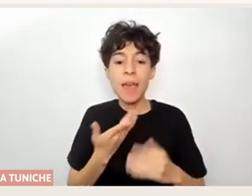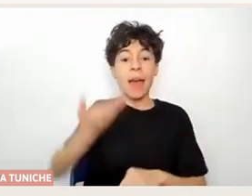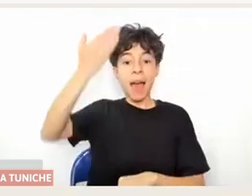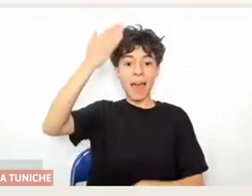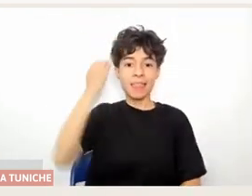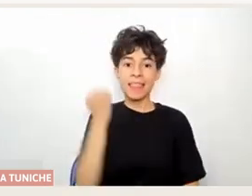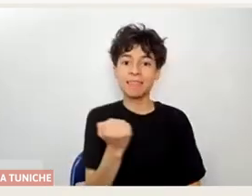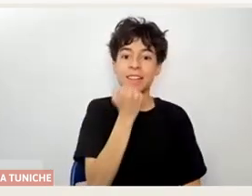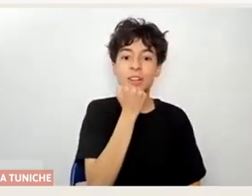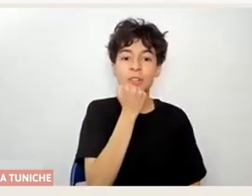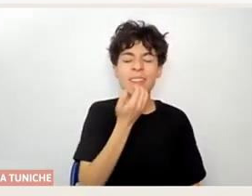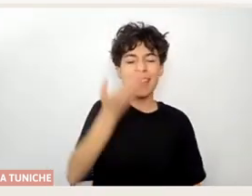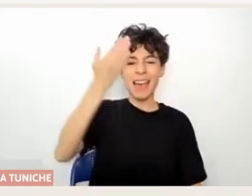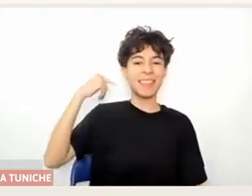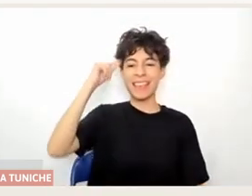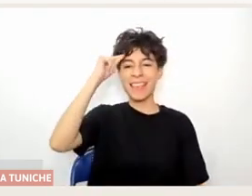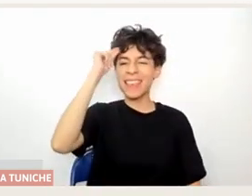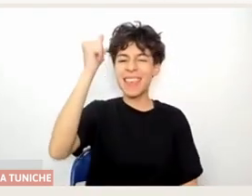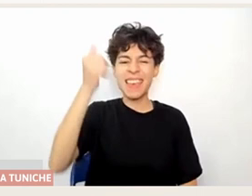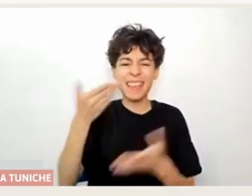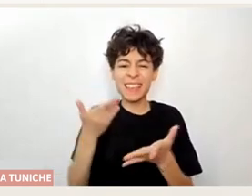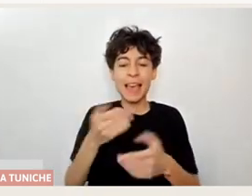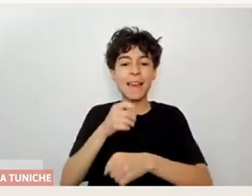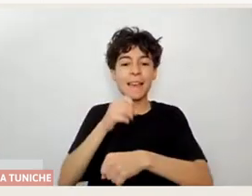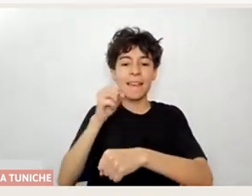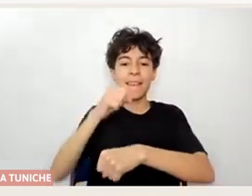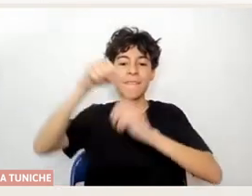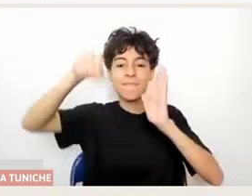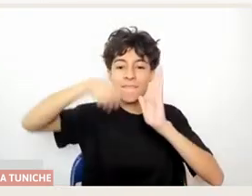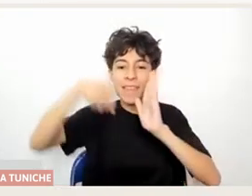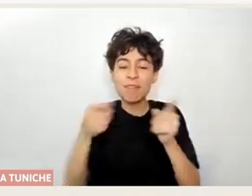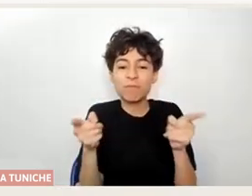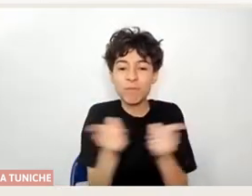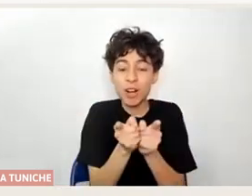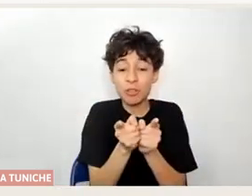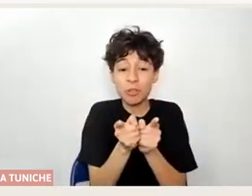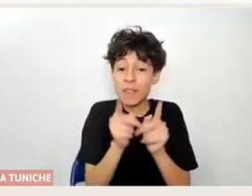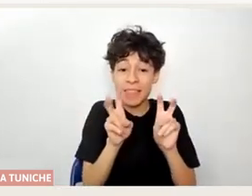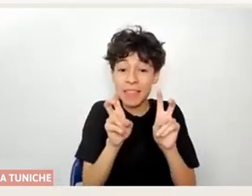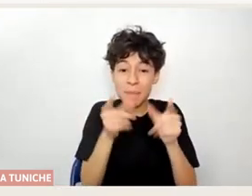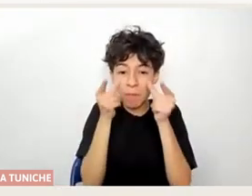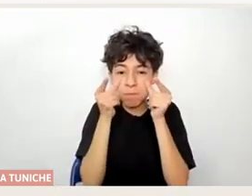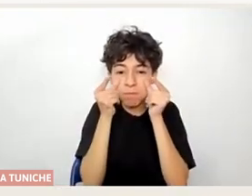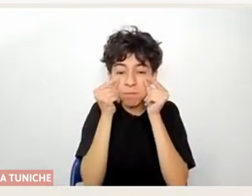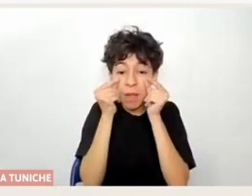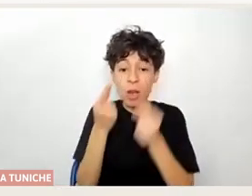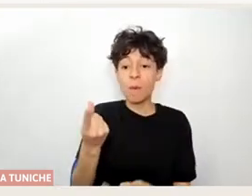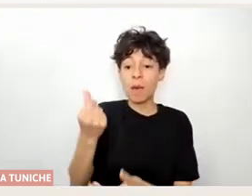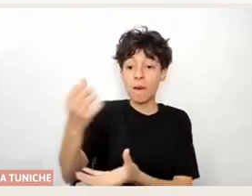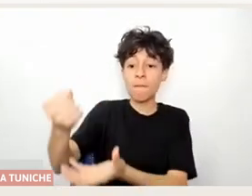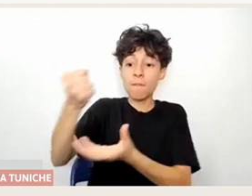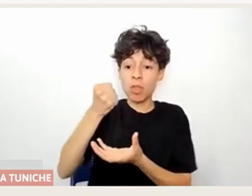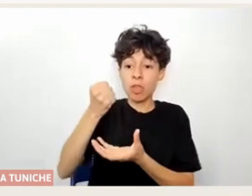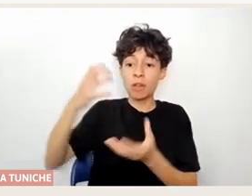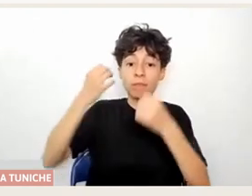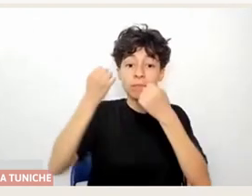teníamos una idea que nunca nos funcionaba. Queríamos hacer un corto para hablar sobre la baja visión y nunca nos ganábamos el fondo. Sabemos cómo